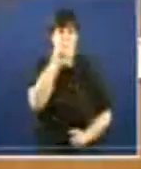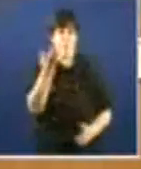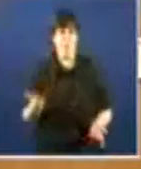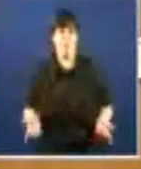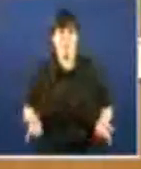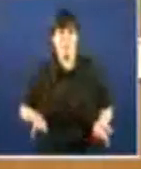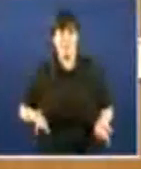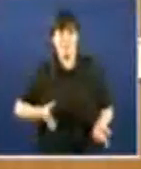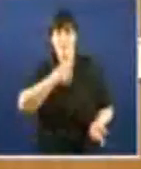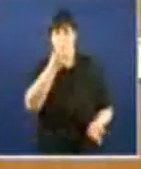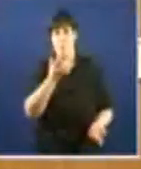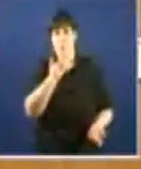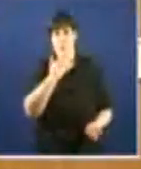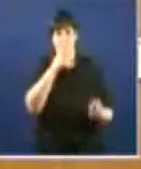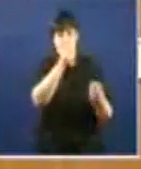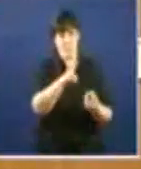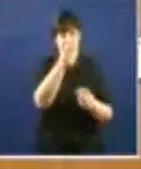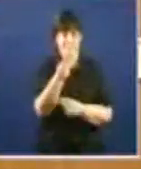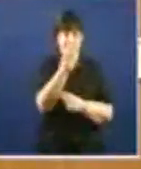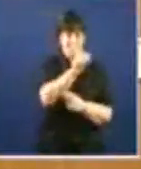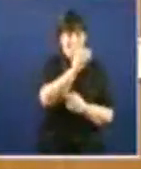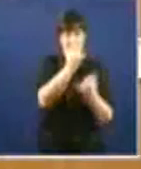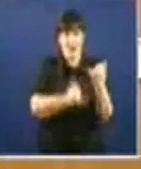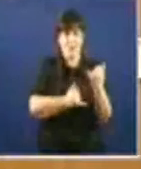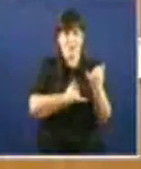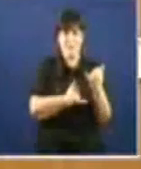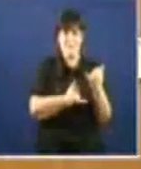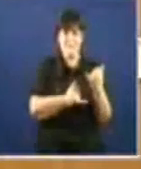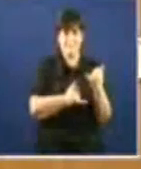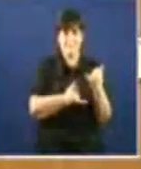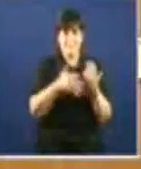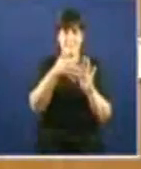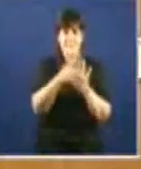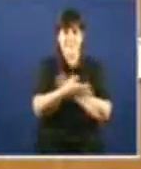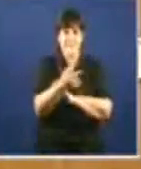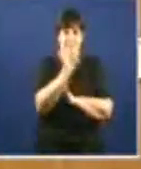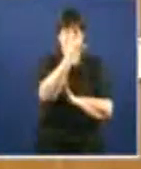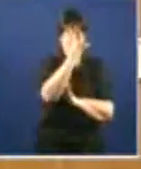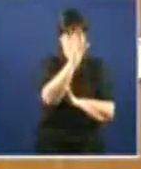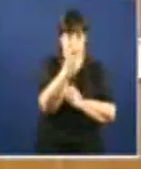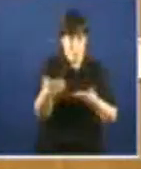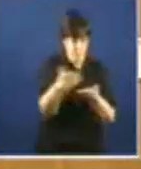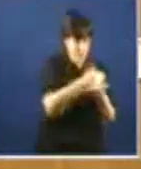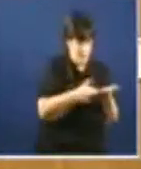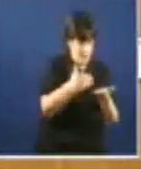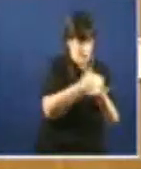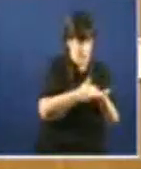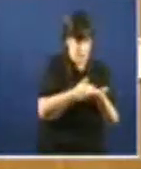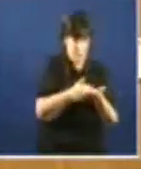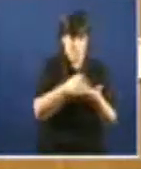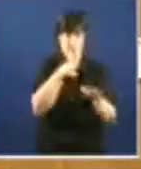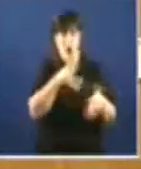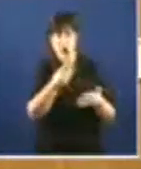que a suba do canon excede moito do que vai deixar de percibir Sogama polas primas das